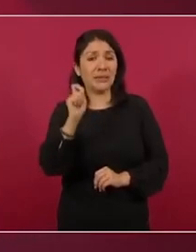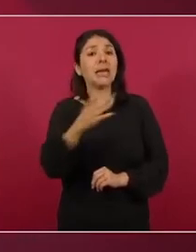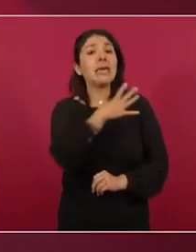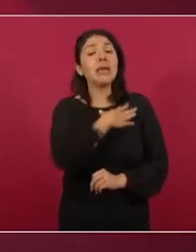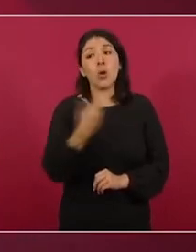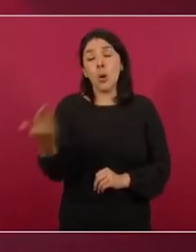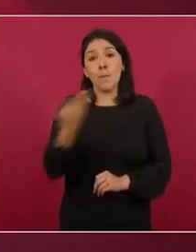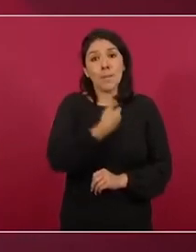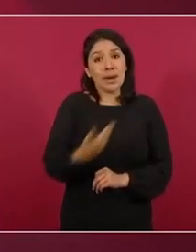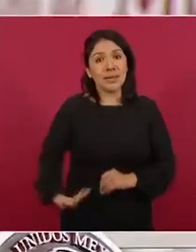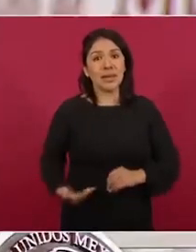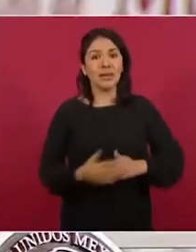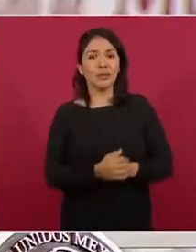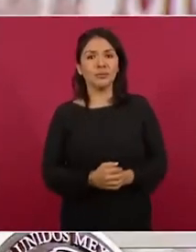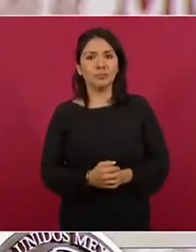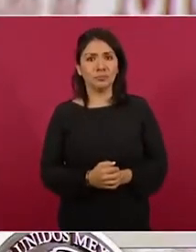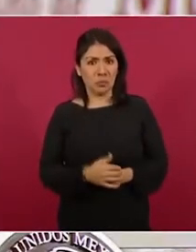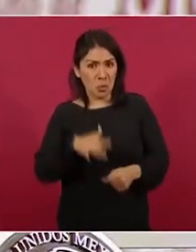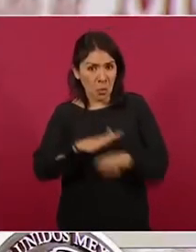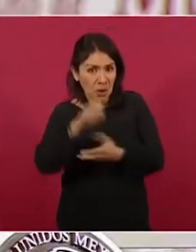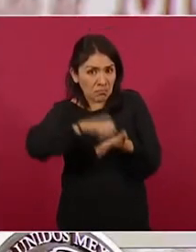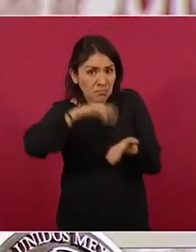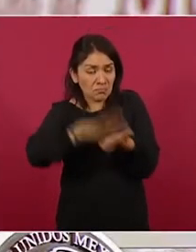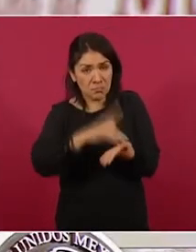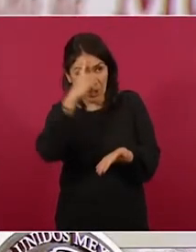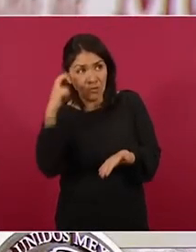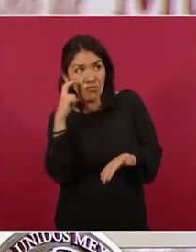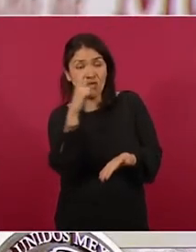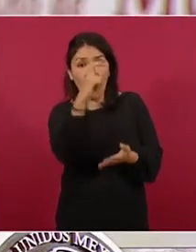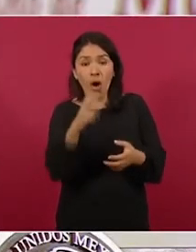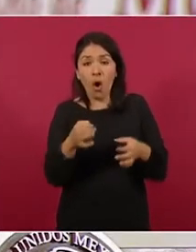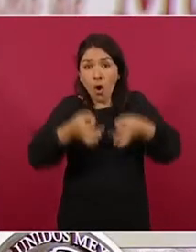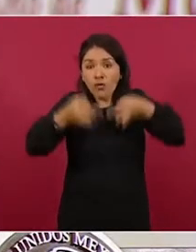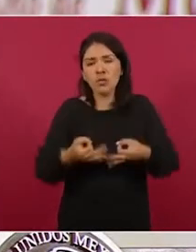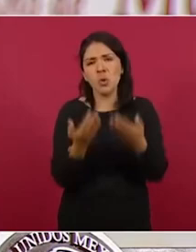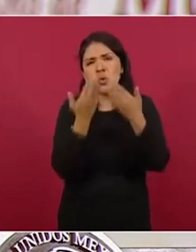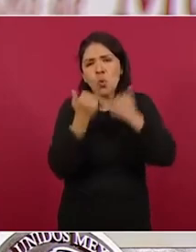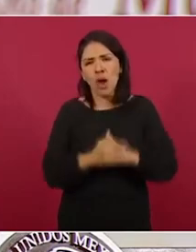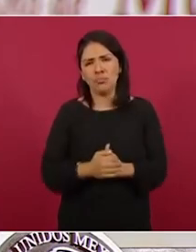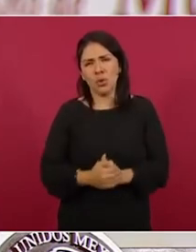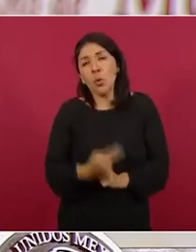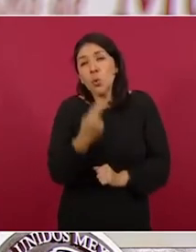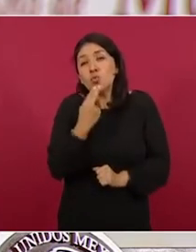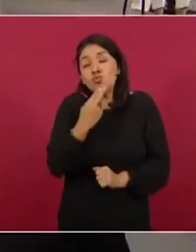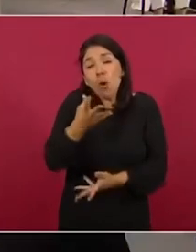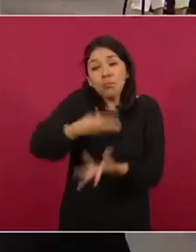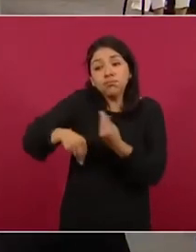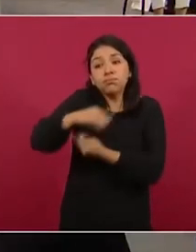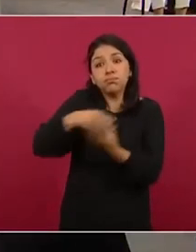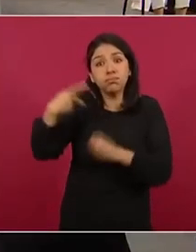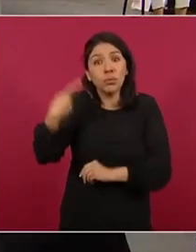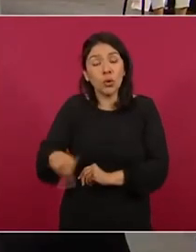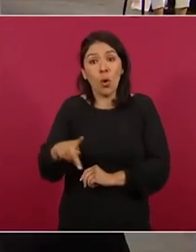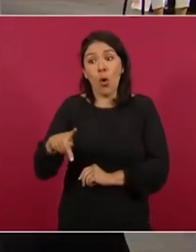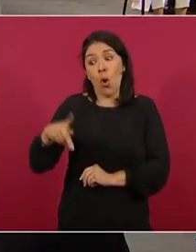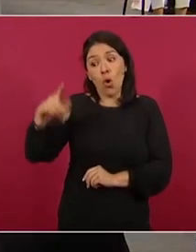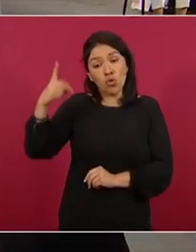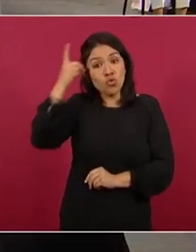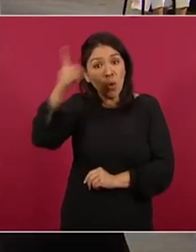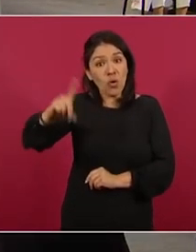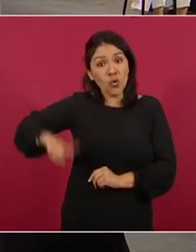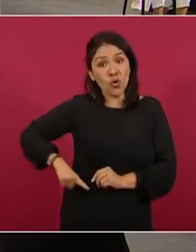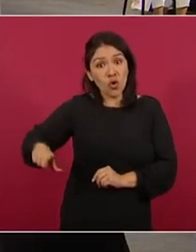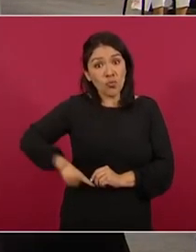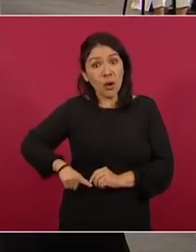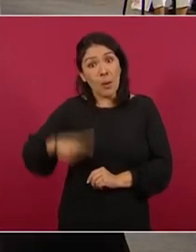del presidente No hay registro oficial de esos vuelos El uso de bienes públicos con fines privados es